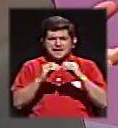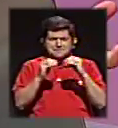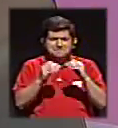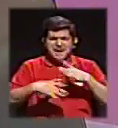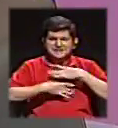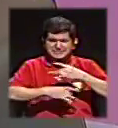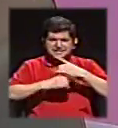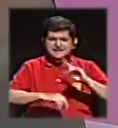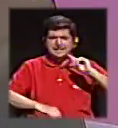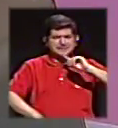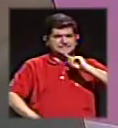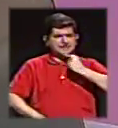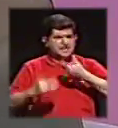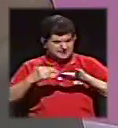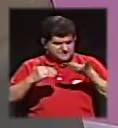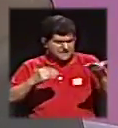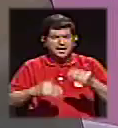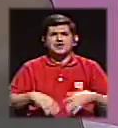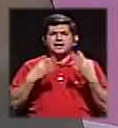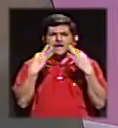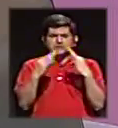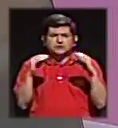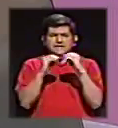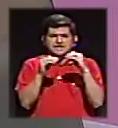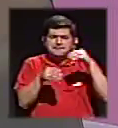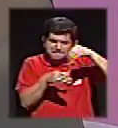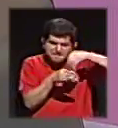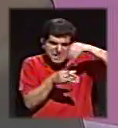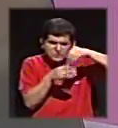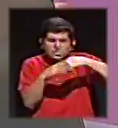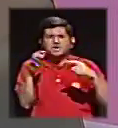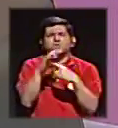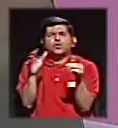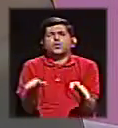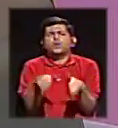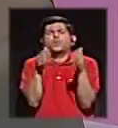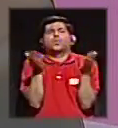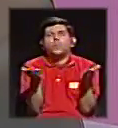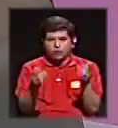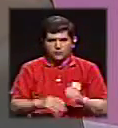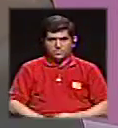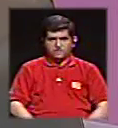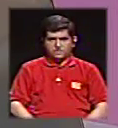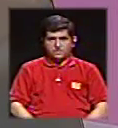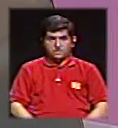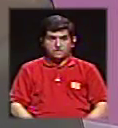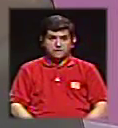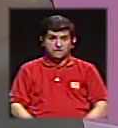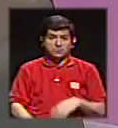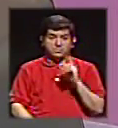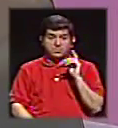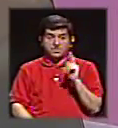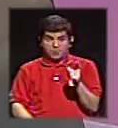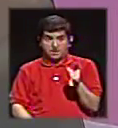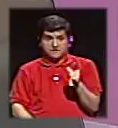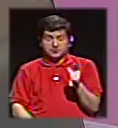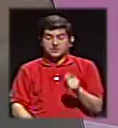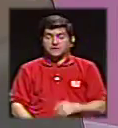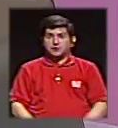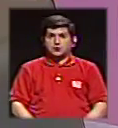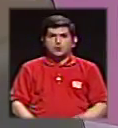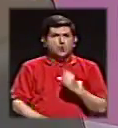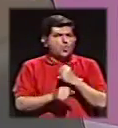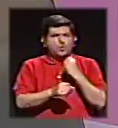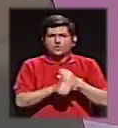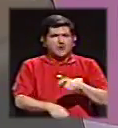serio? ¿O meterle más sustancia a lo popular? Exacto. Es una... ¿Por qué? Sería